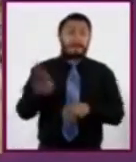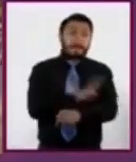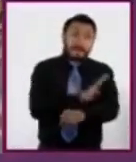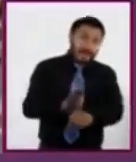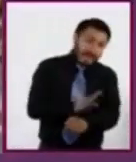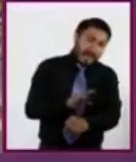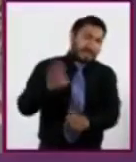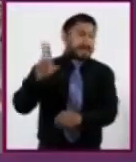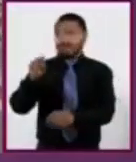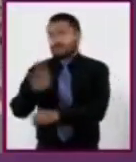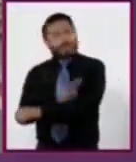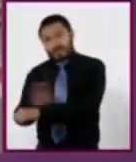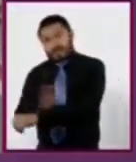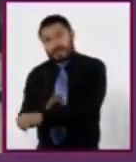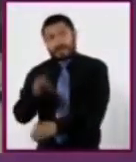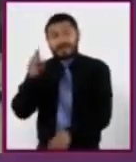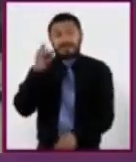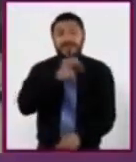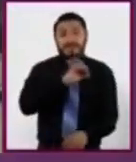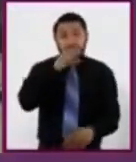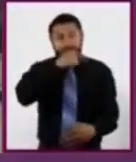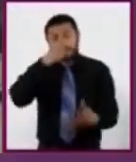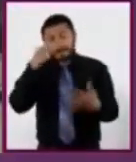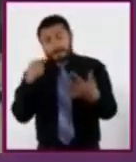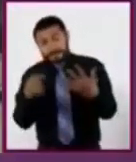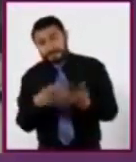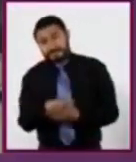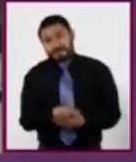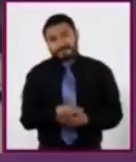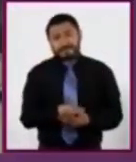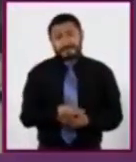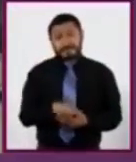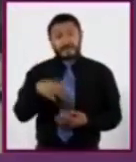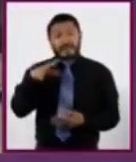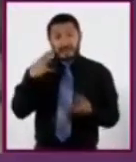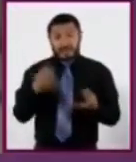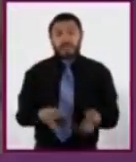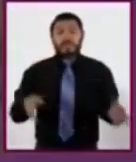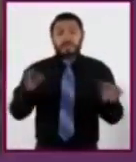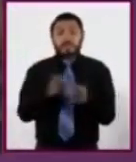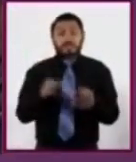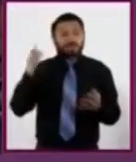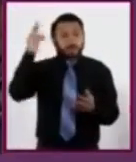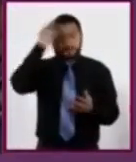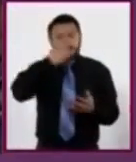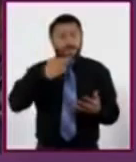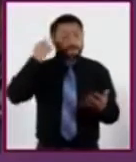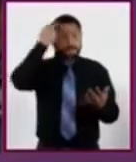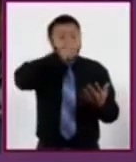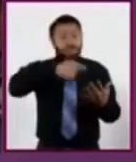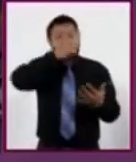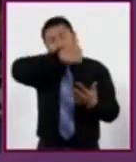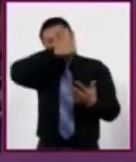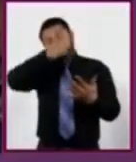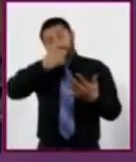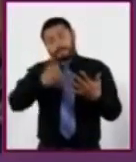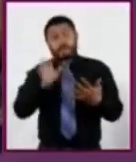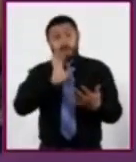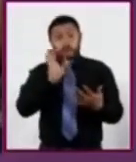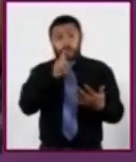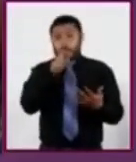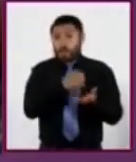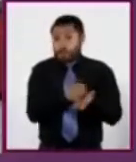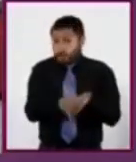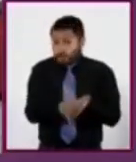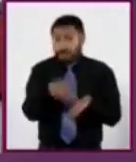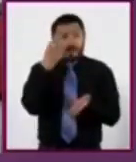en las opciones que hay ante nosotros. Es importante considerarlas y evaluarlas al momento de decidir. De esta